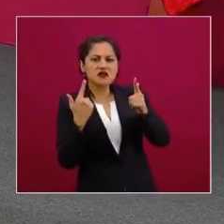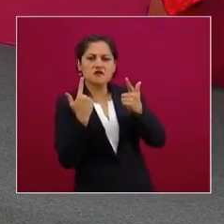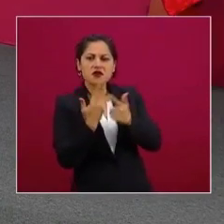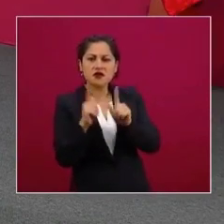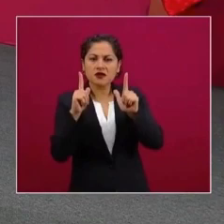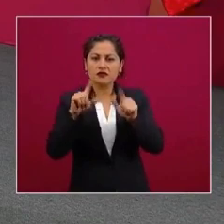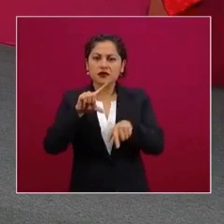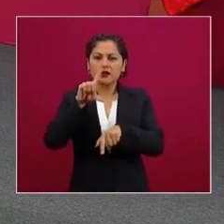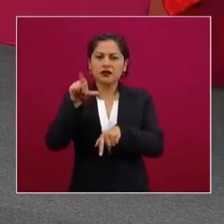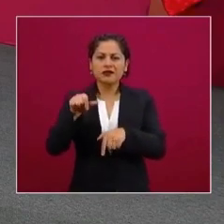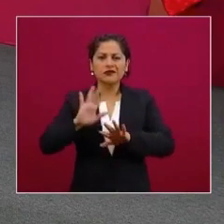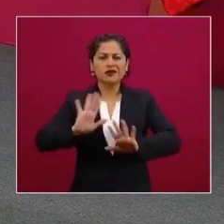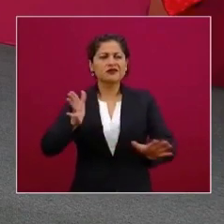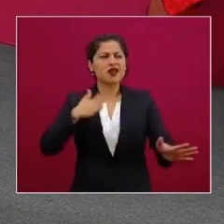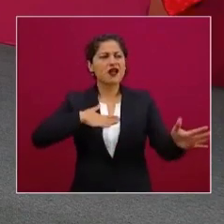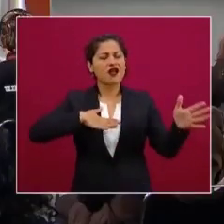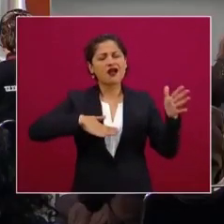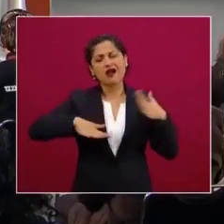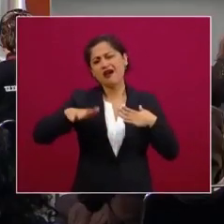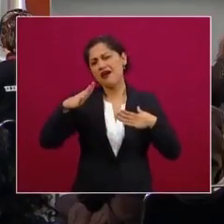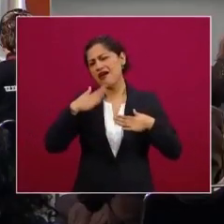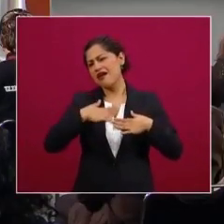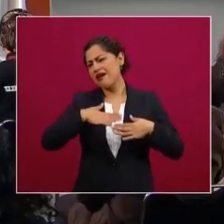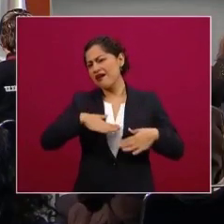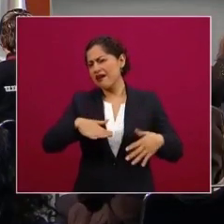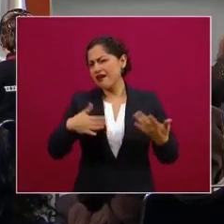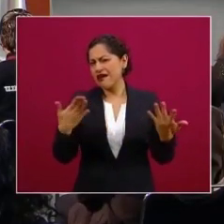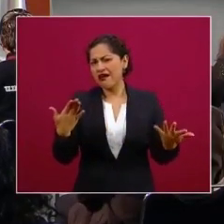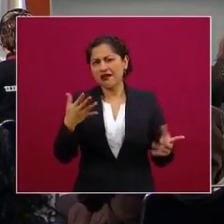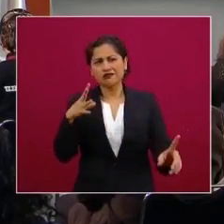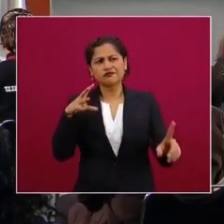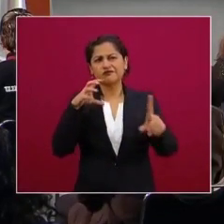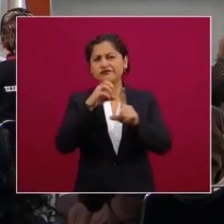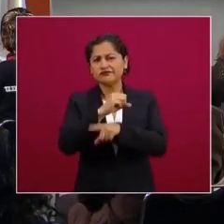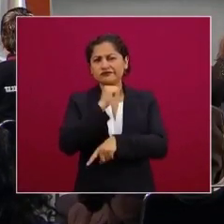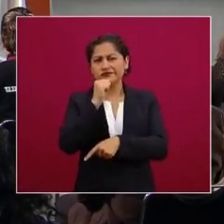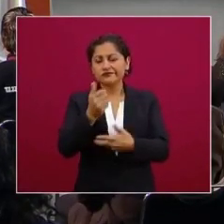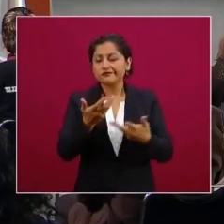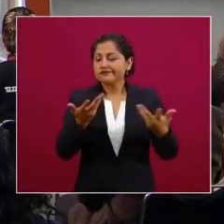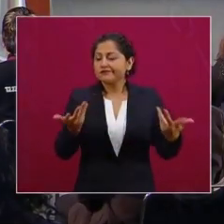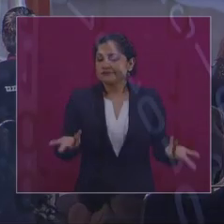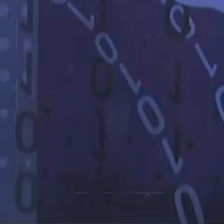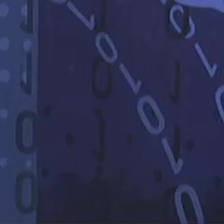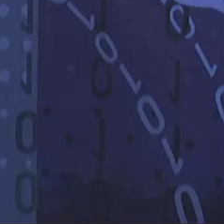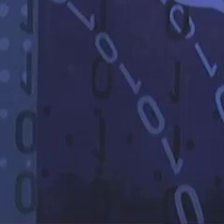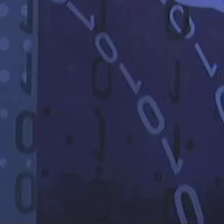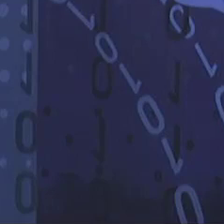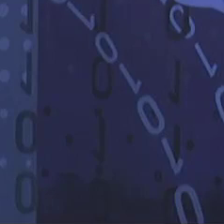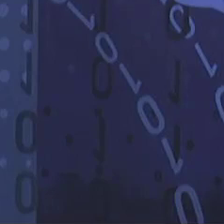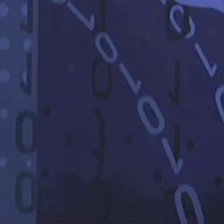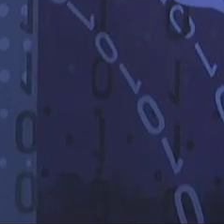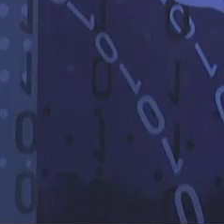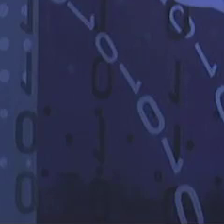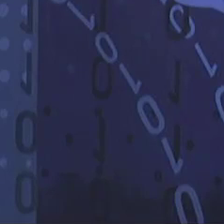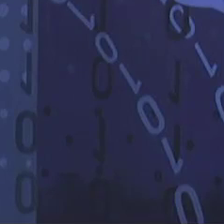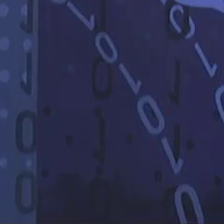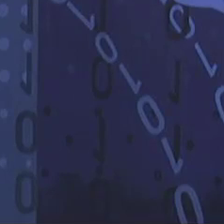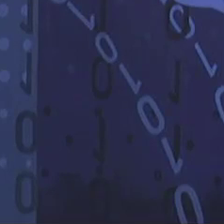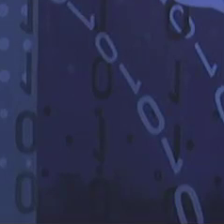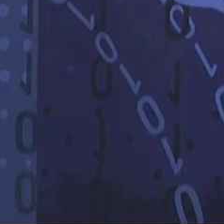no se va a hacer, por supuesto. Pues la verdad es lamentable, es lamentable lo que estamos viviendo. Es innecesario, se pierde energía